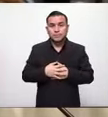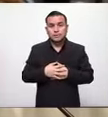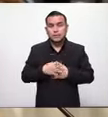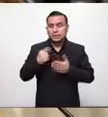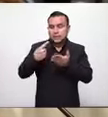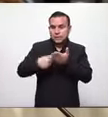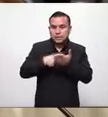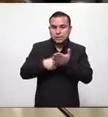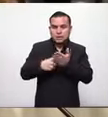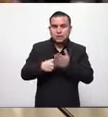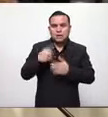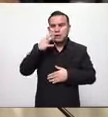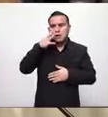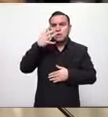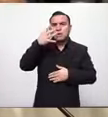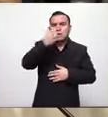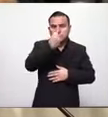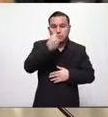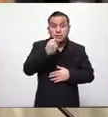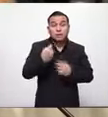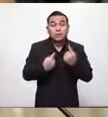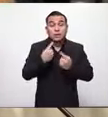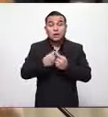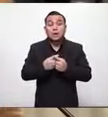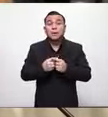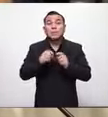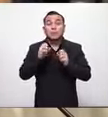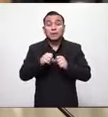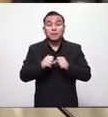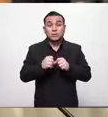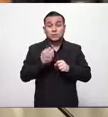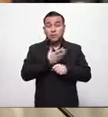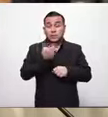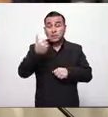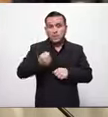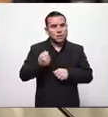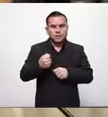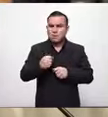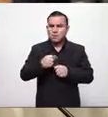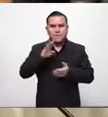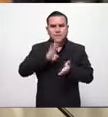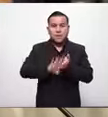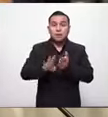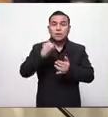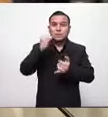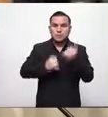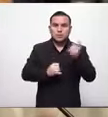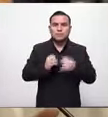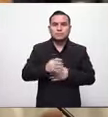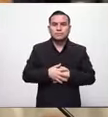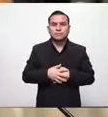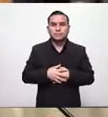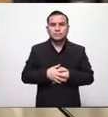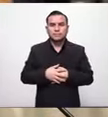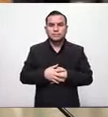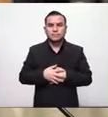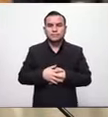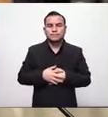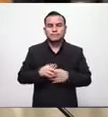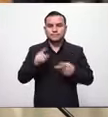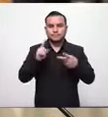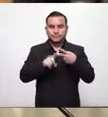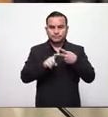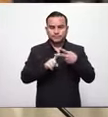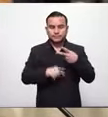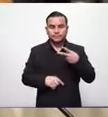conversamos y logramos para que les den un para que esas cuotas no las paguen sino que las paguen al final segundo